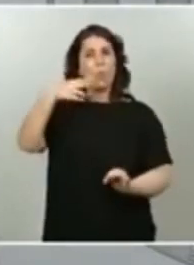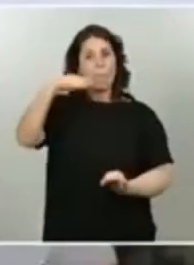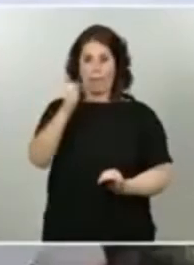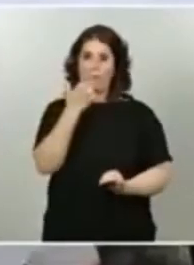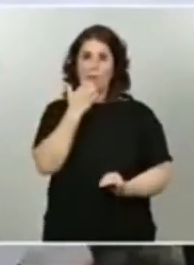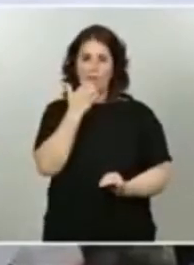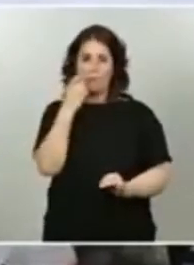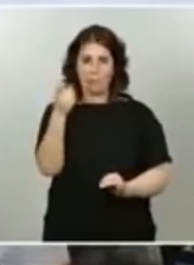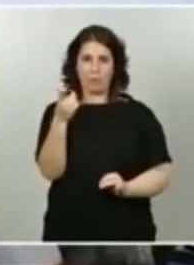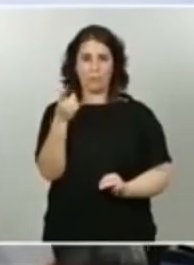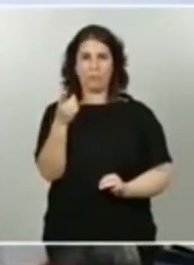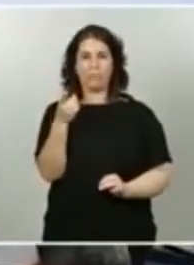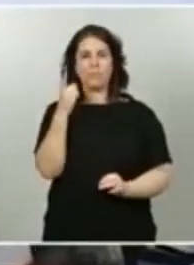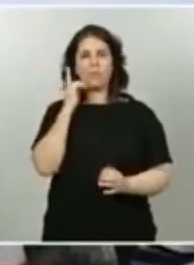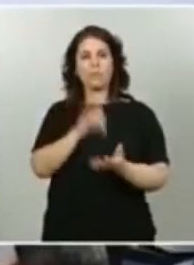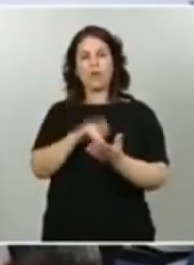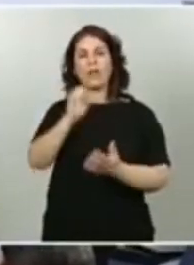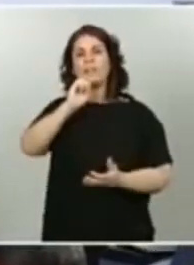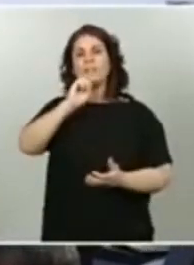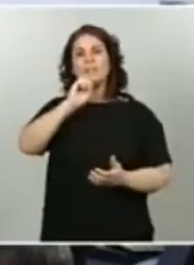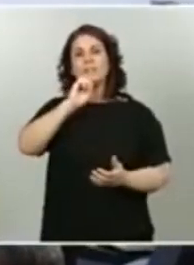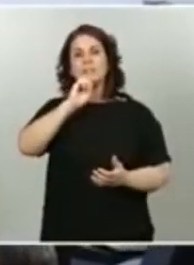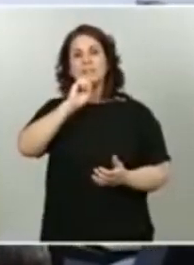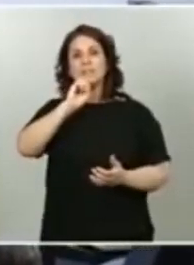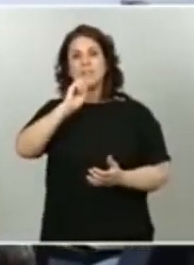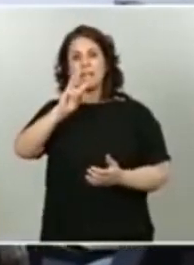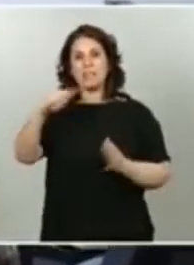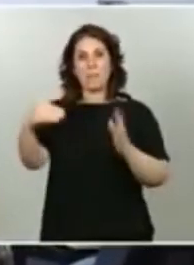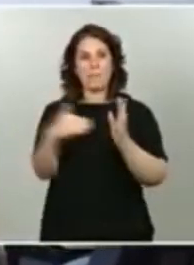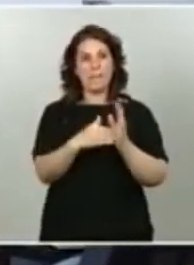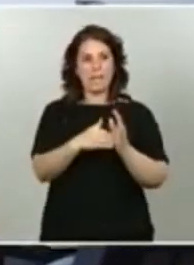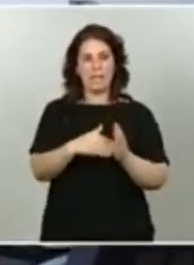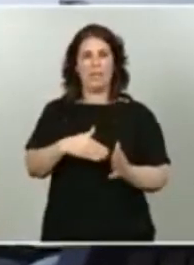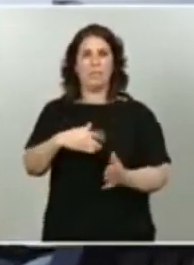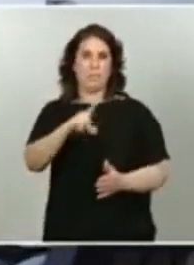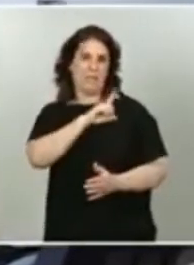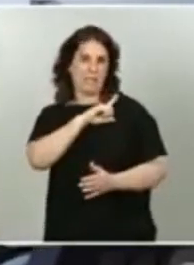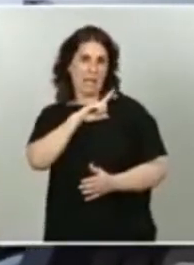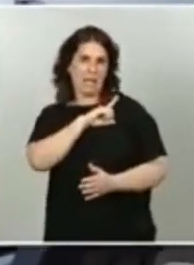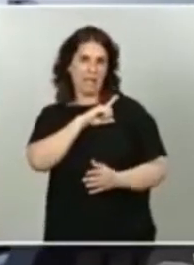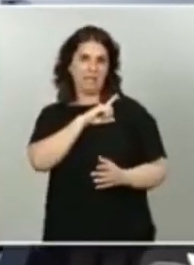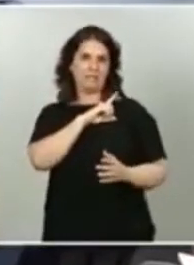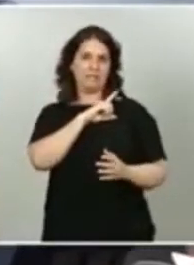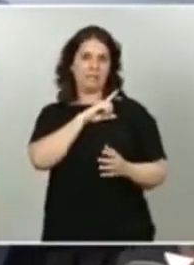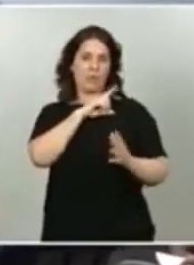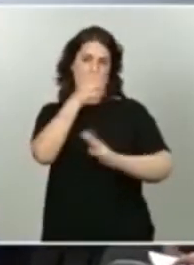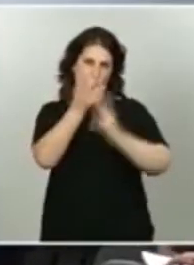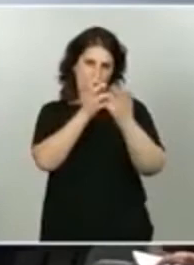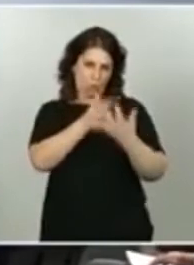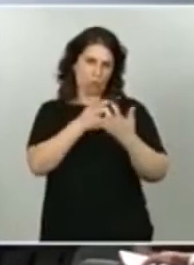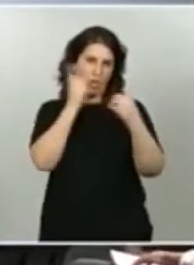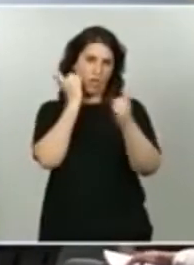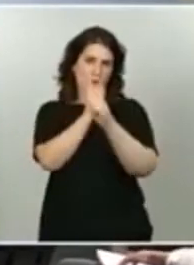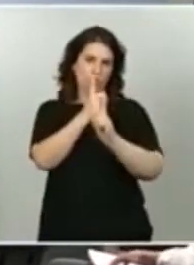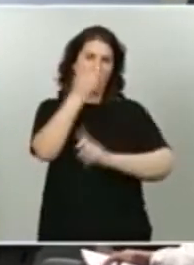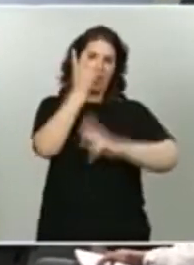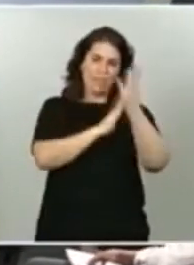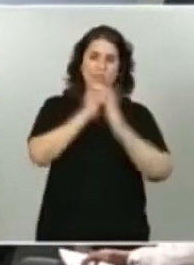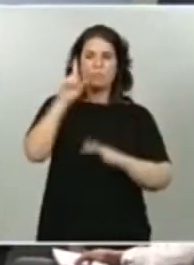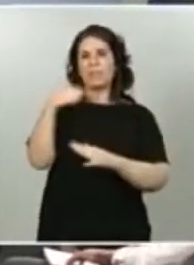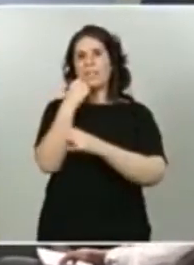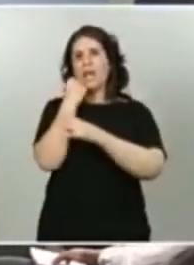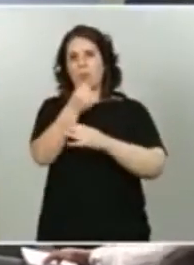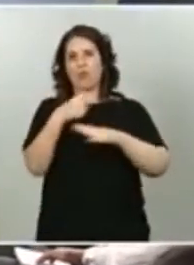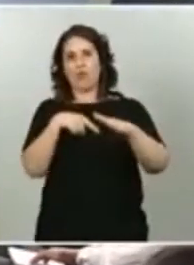cerca de 3.000 efectivos entre militares activos en la lucha contra incendios y personal de apoyo logístico y